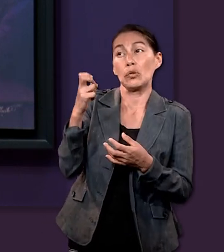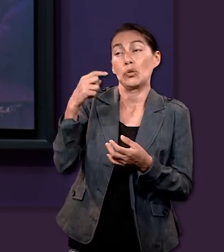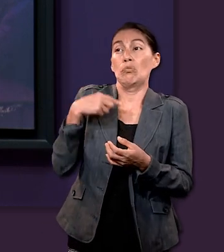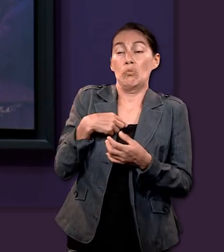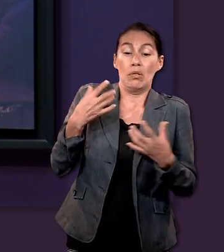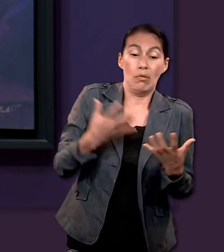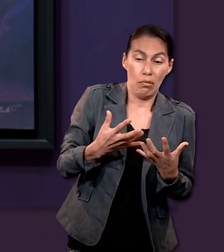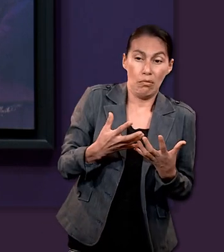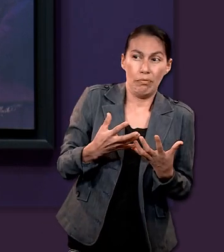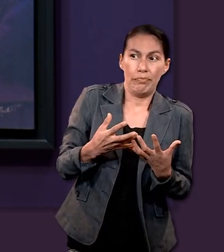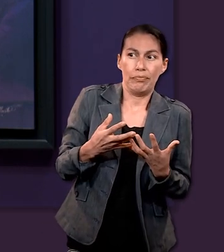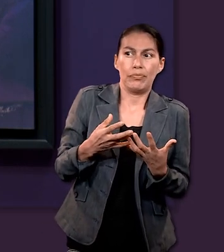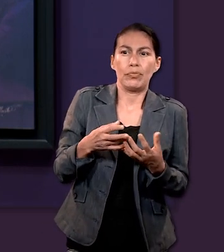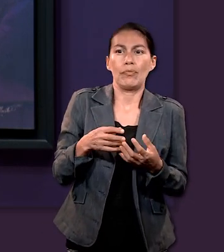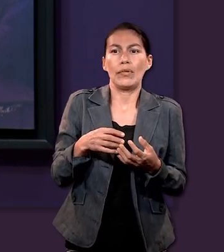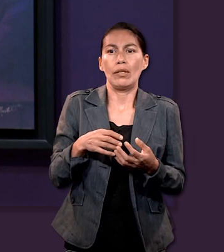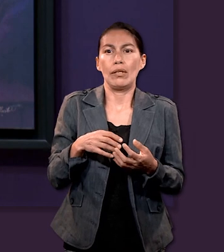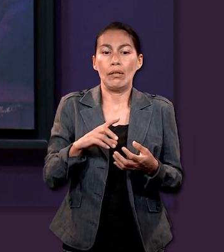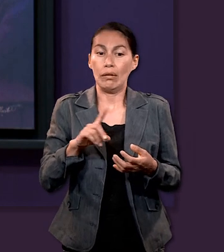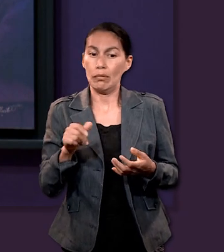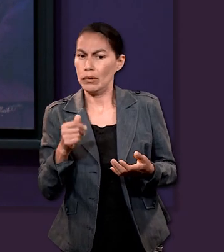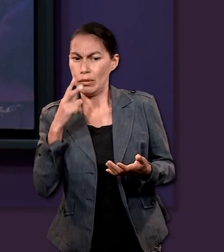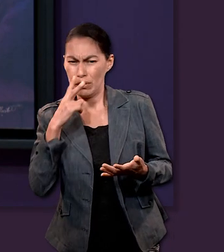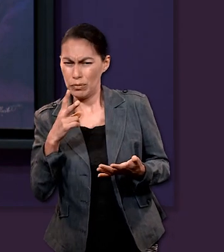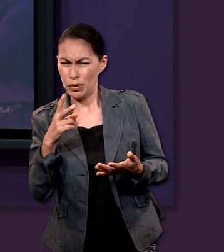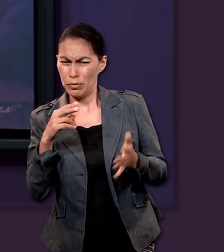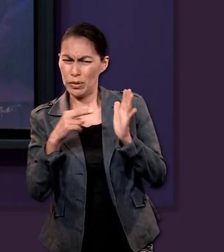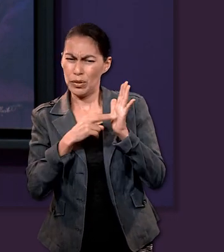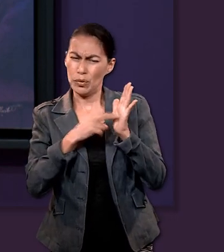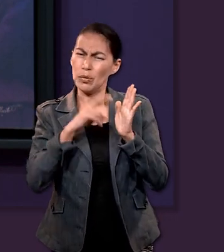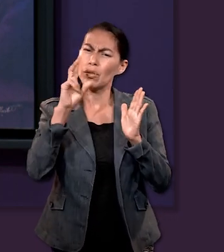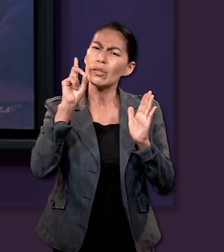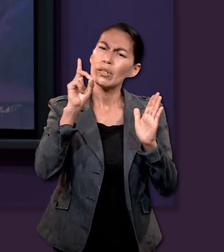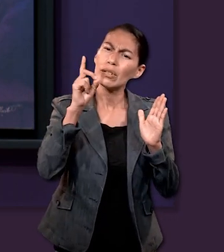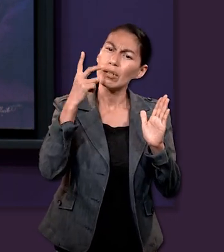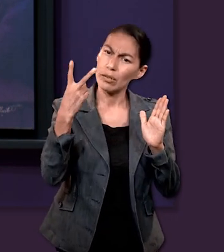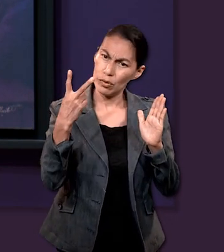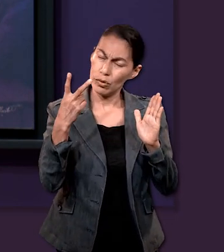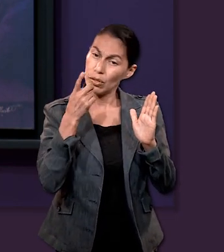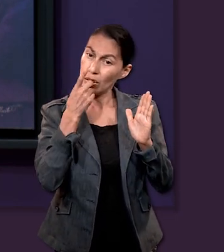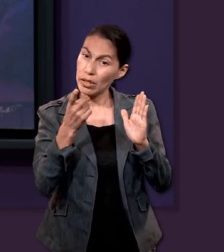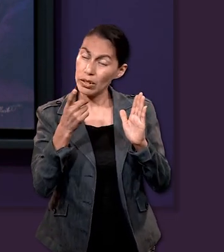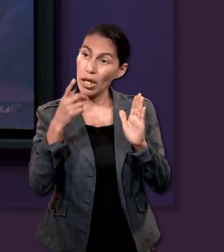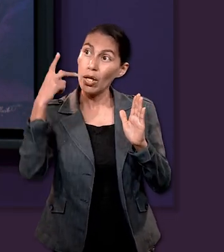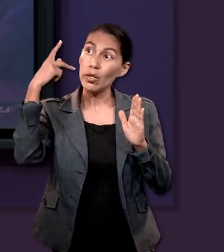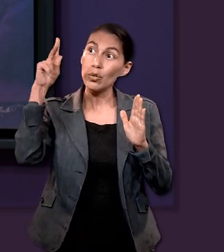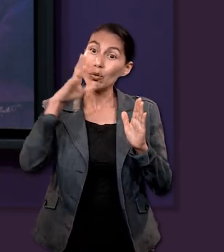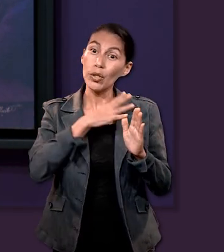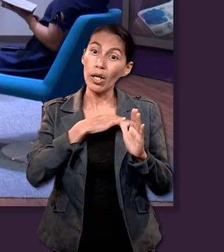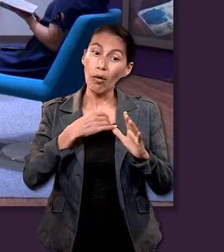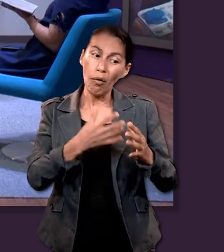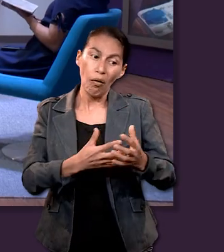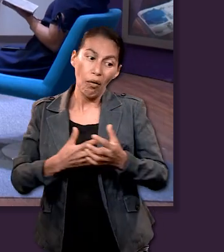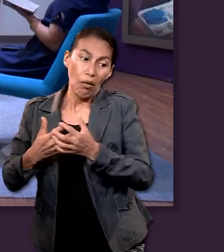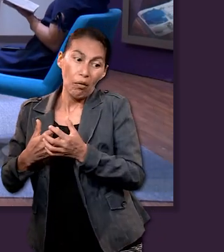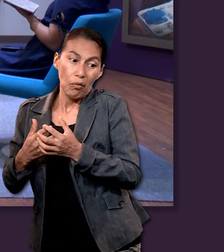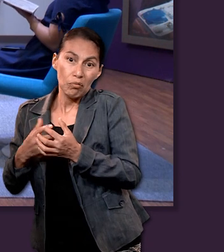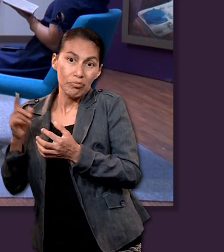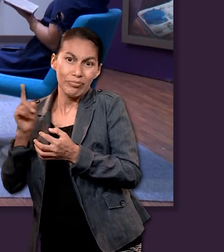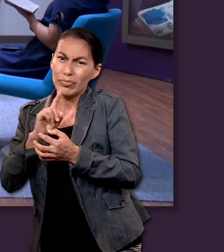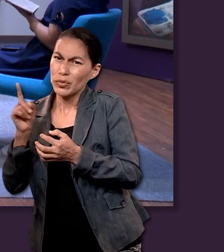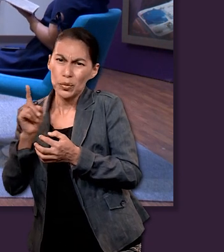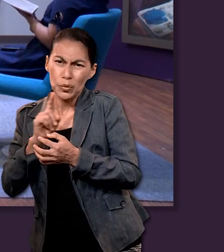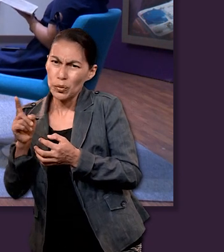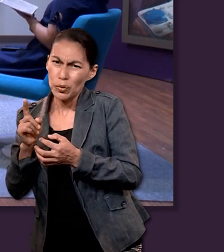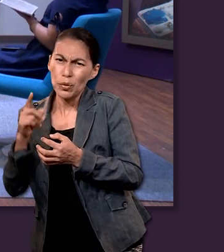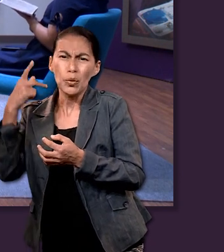haría esto por mí, ¿no? Y luego nos tomamos con esta realidad, ¿no? El 32 menciona que no es catimón ni a su